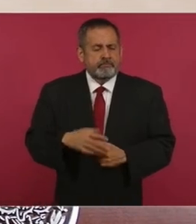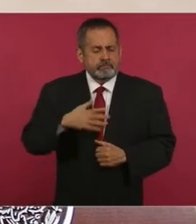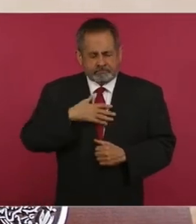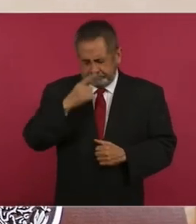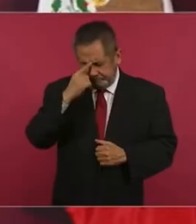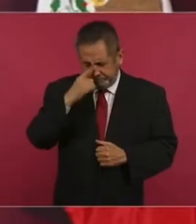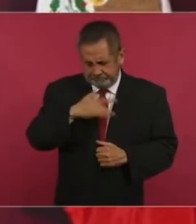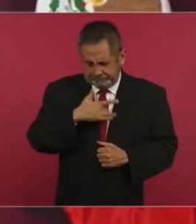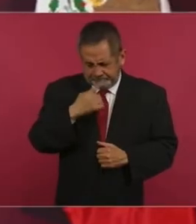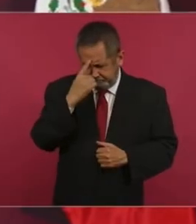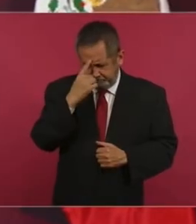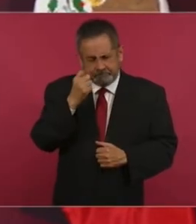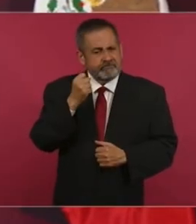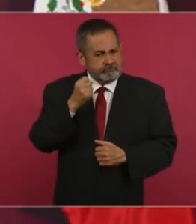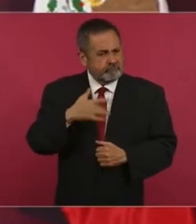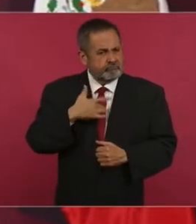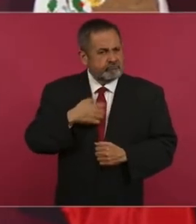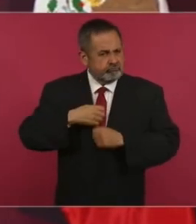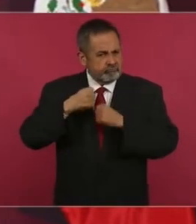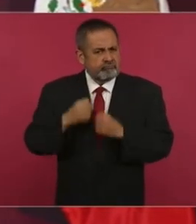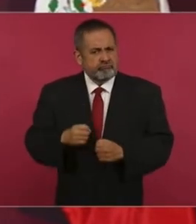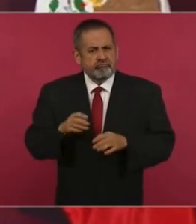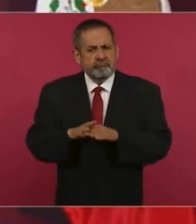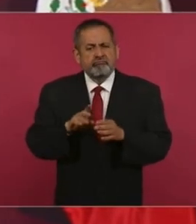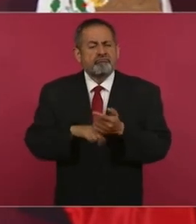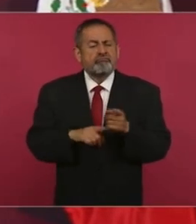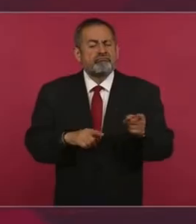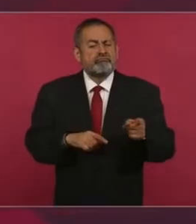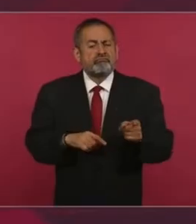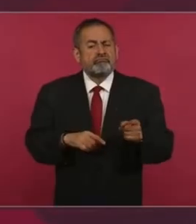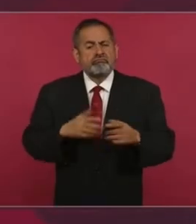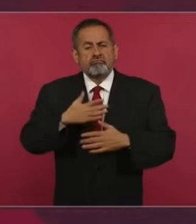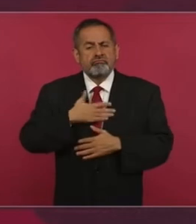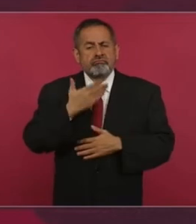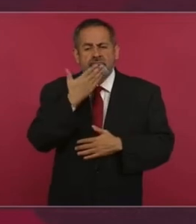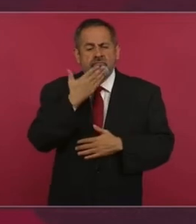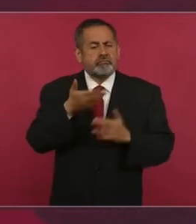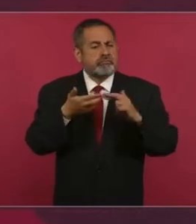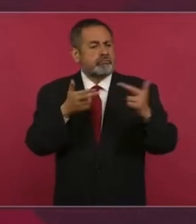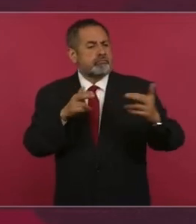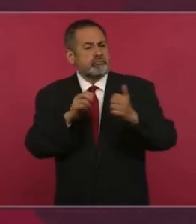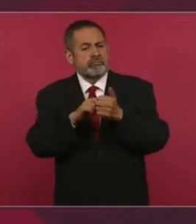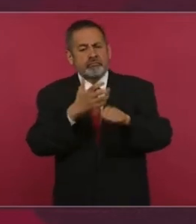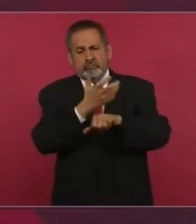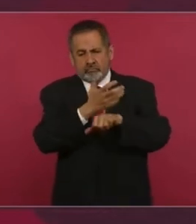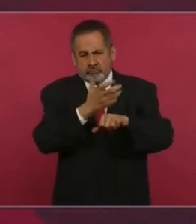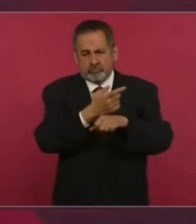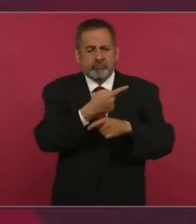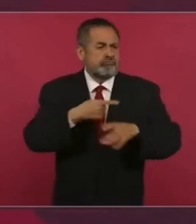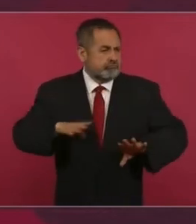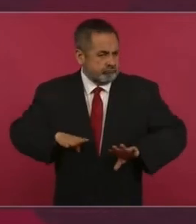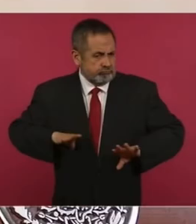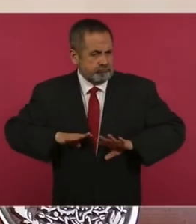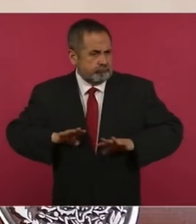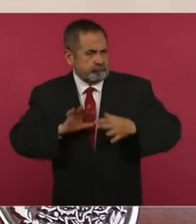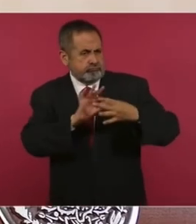convicción, una muy buena relación con el gobierno de Estados Unidos, nos conviene.